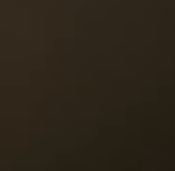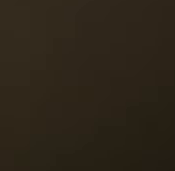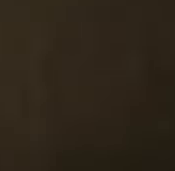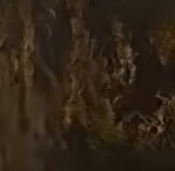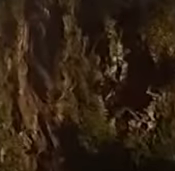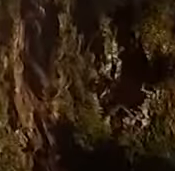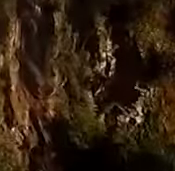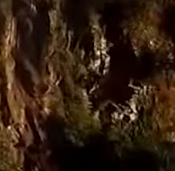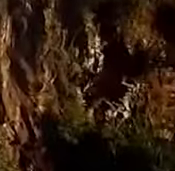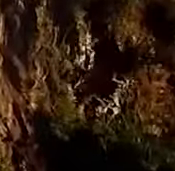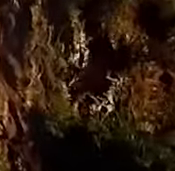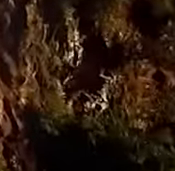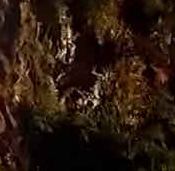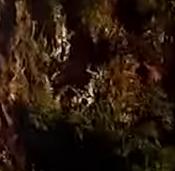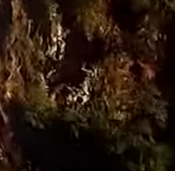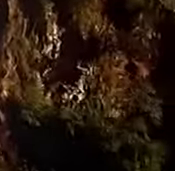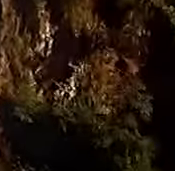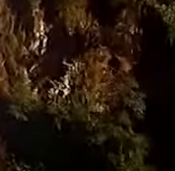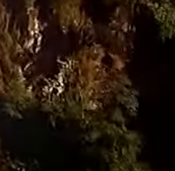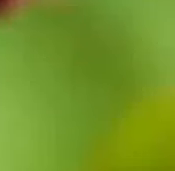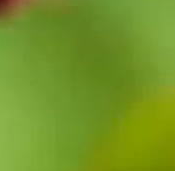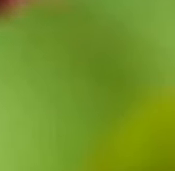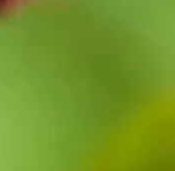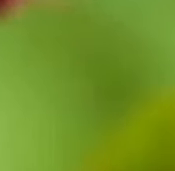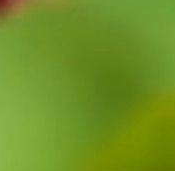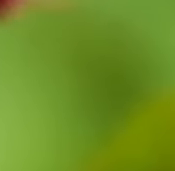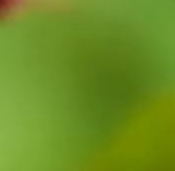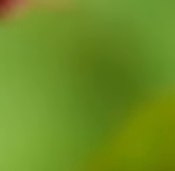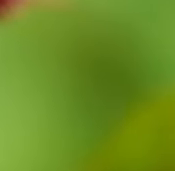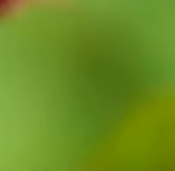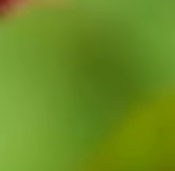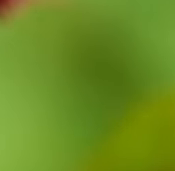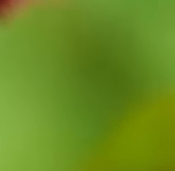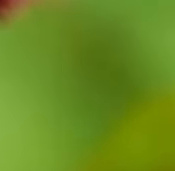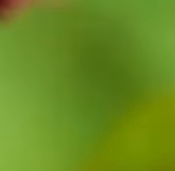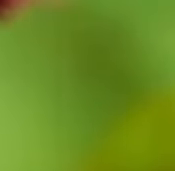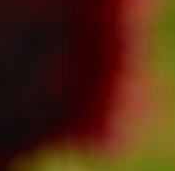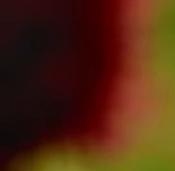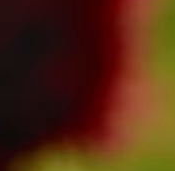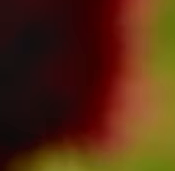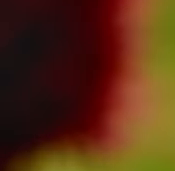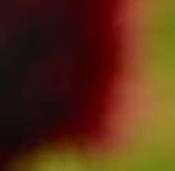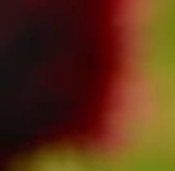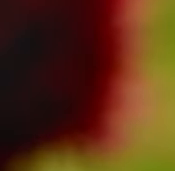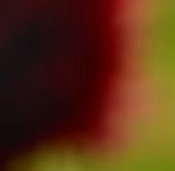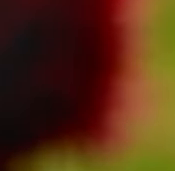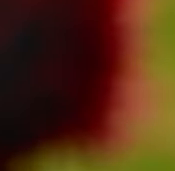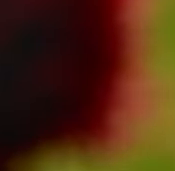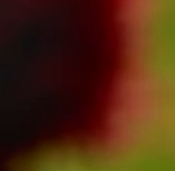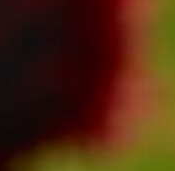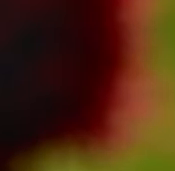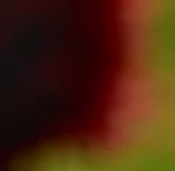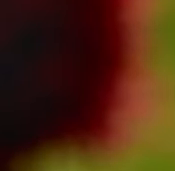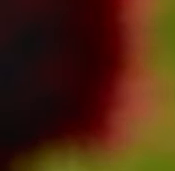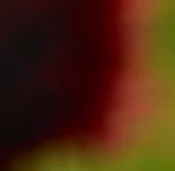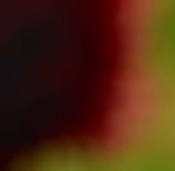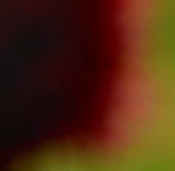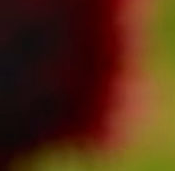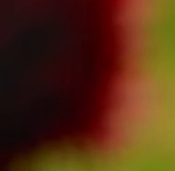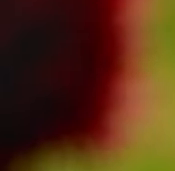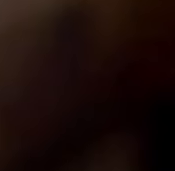planeta. Por ello, la ONU declaró el 20 de mayo como el Día Mundial de las Abejas desde